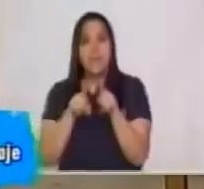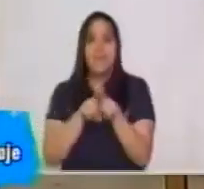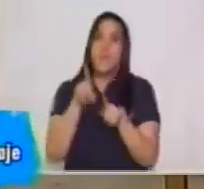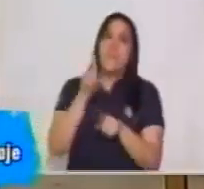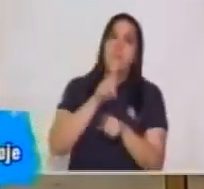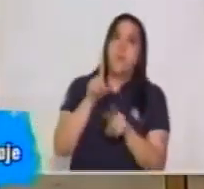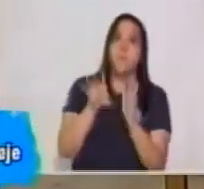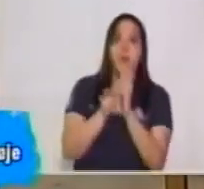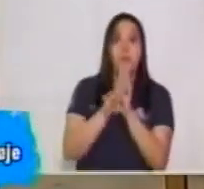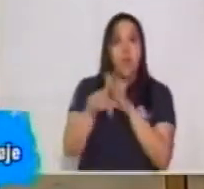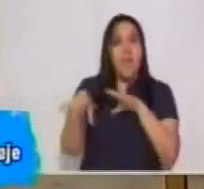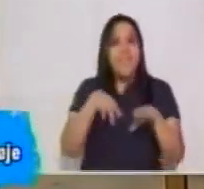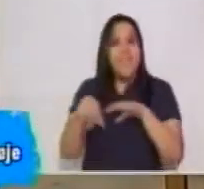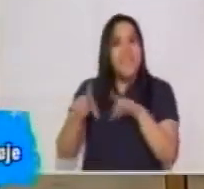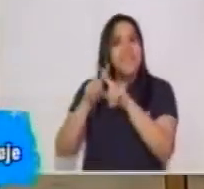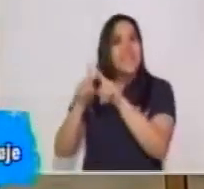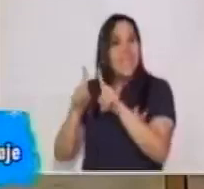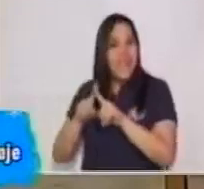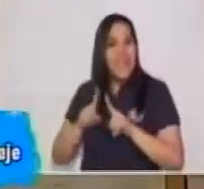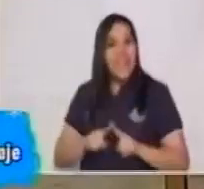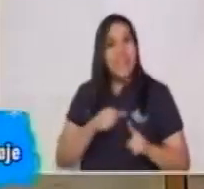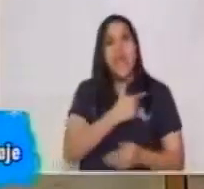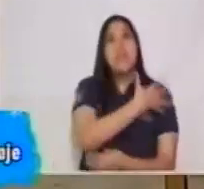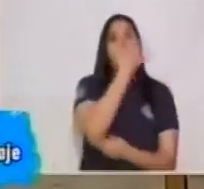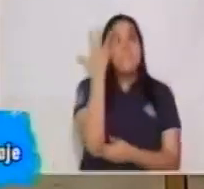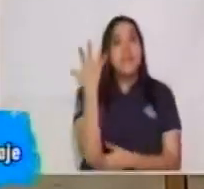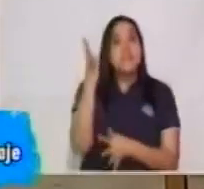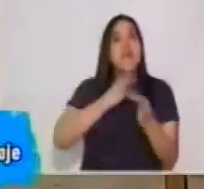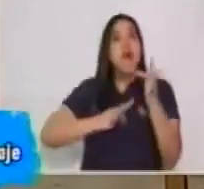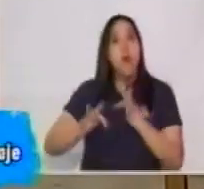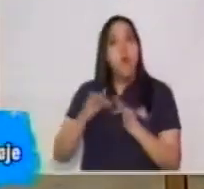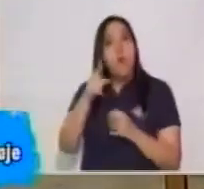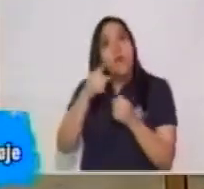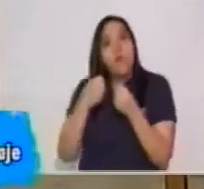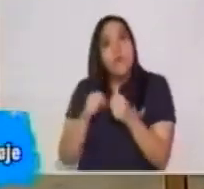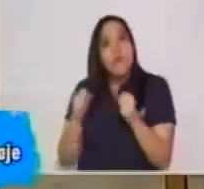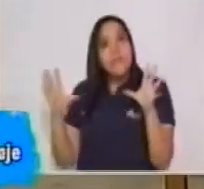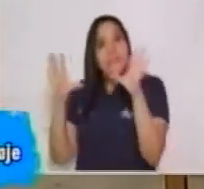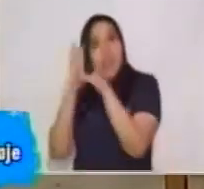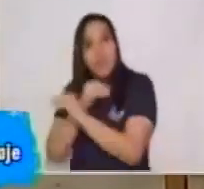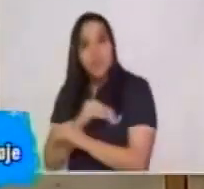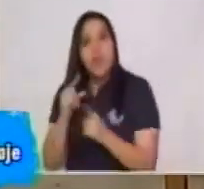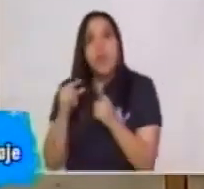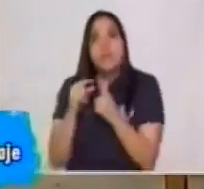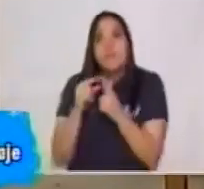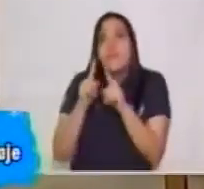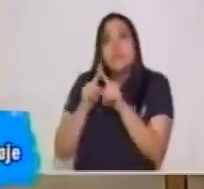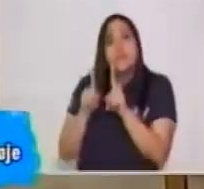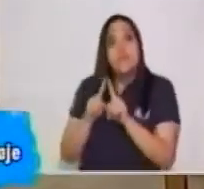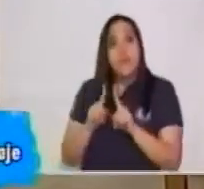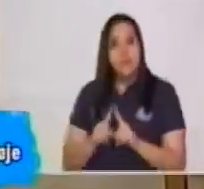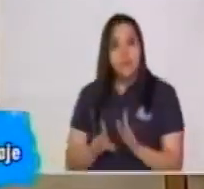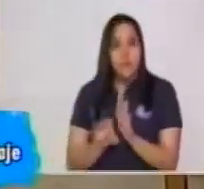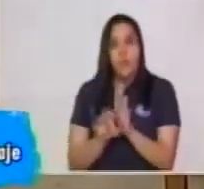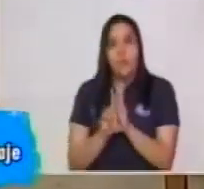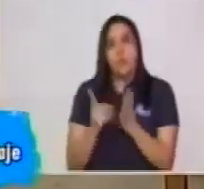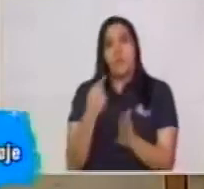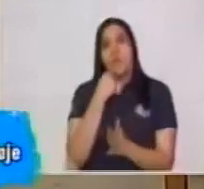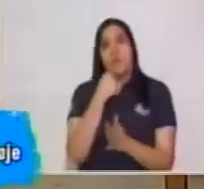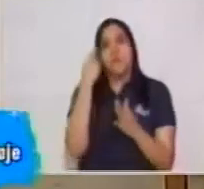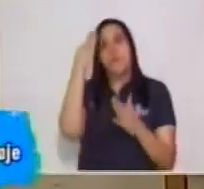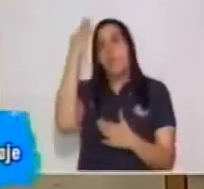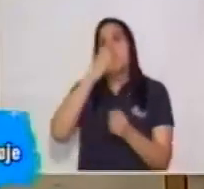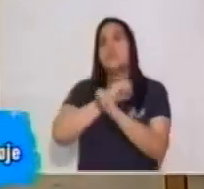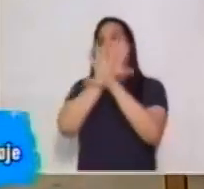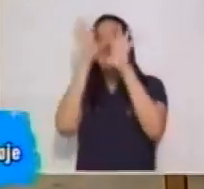mismo en la noche que lo que haces en el día. Entonces, la forma de hablar y las palabras que utilices van a variar. No dirás buenos días cuando es de